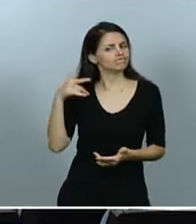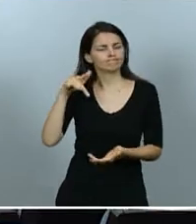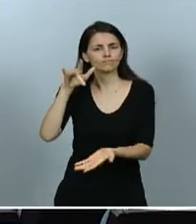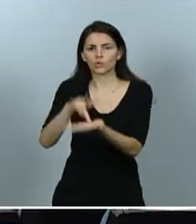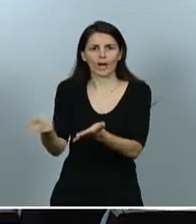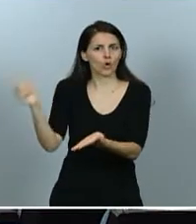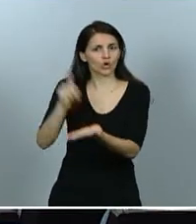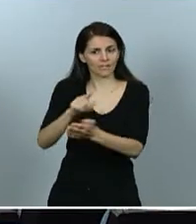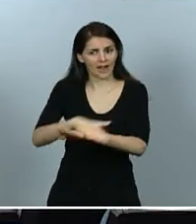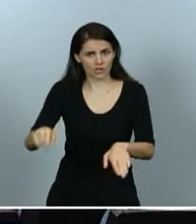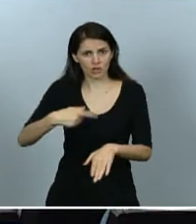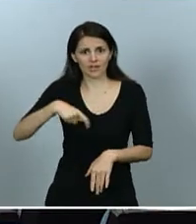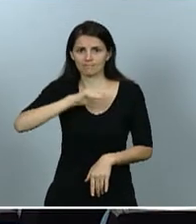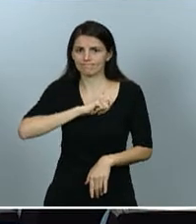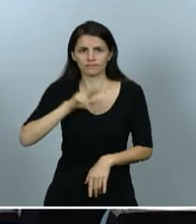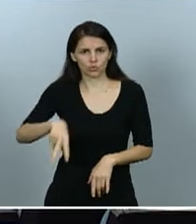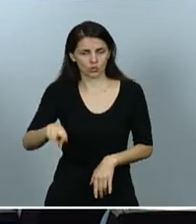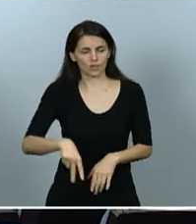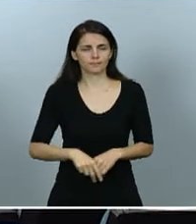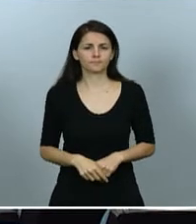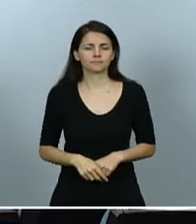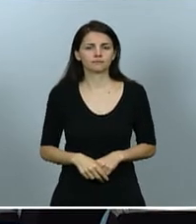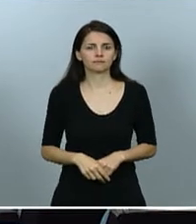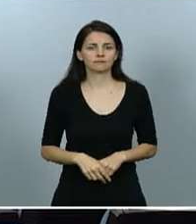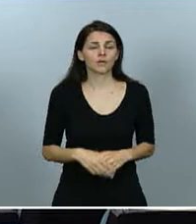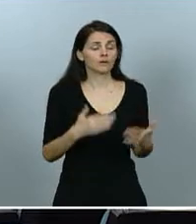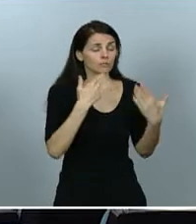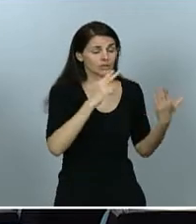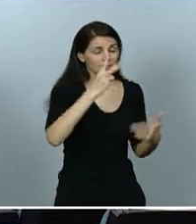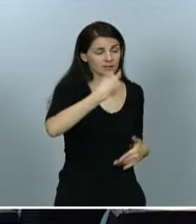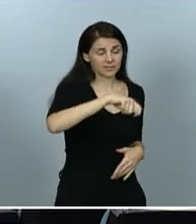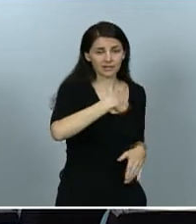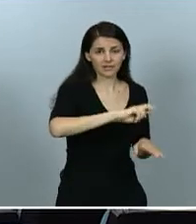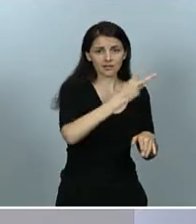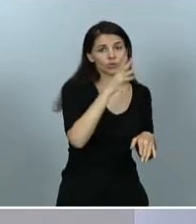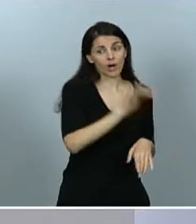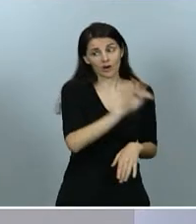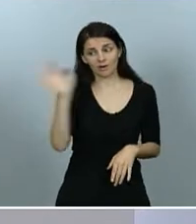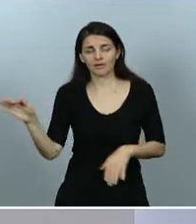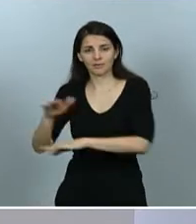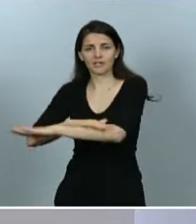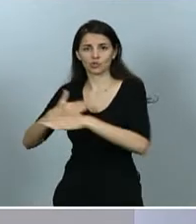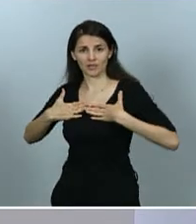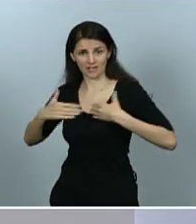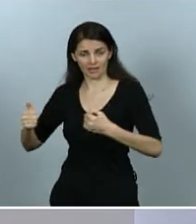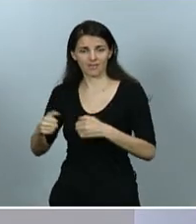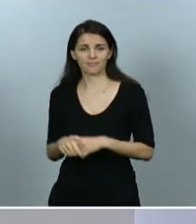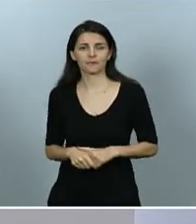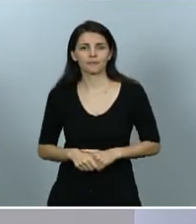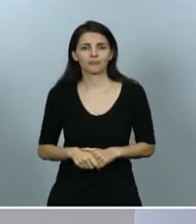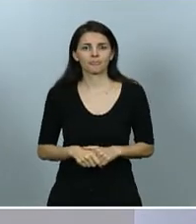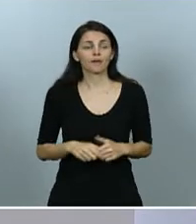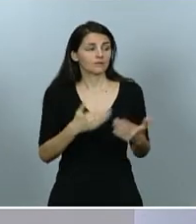Muchas gracias, vicepresidente Segundo. Y ahora le paso la palabra al ministro de Sanidad, Salvador Illa. Muchas gracias, ministra portavoz. Compartir con ustedes